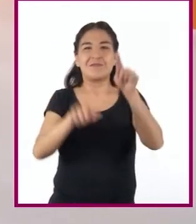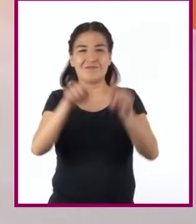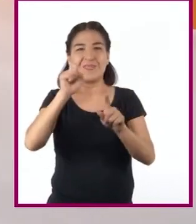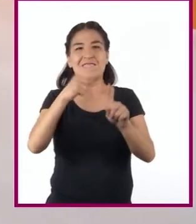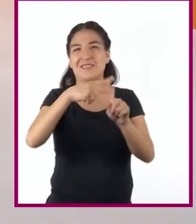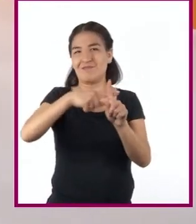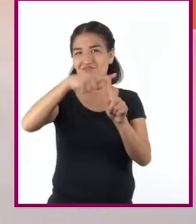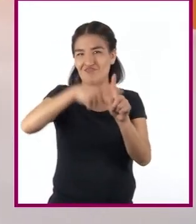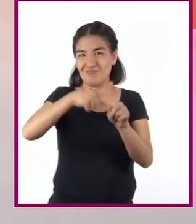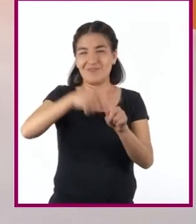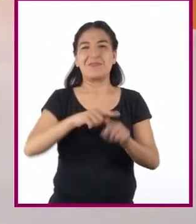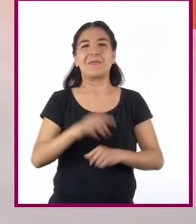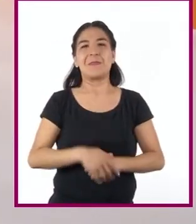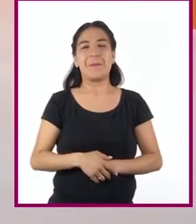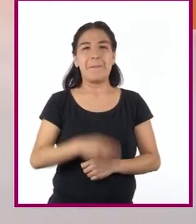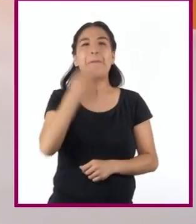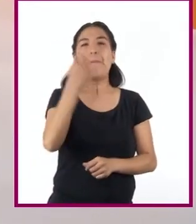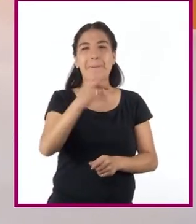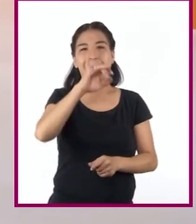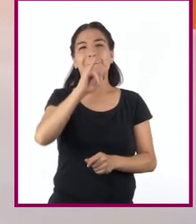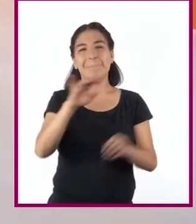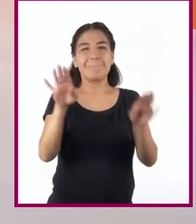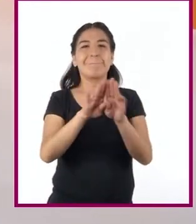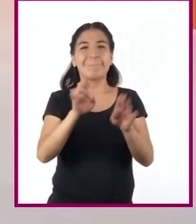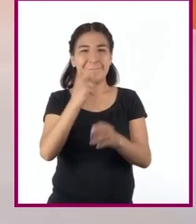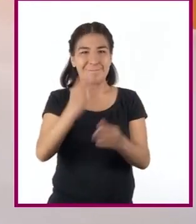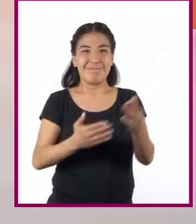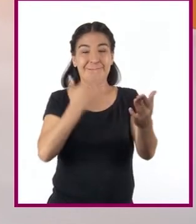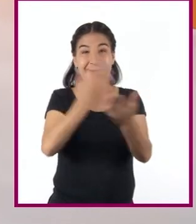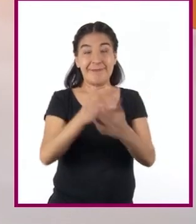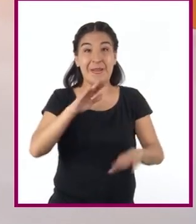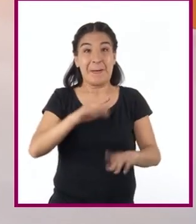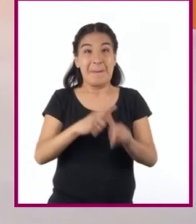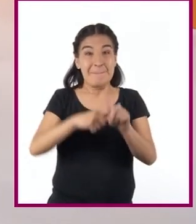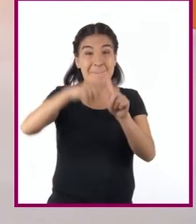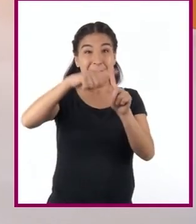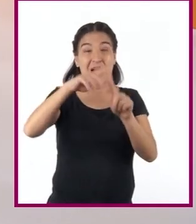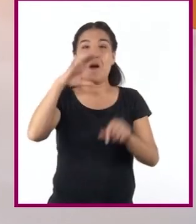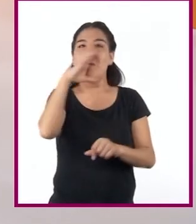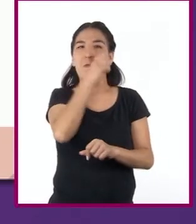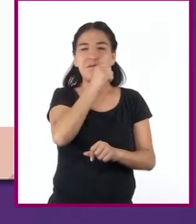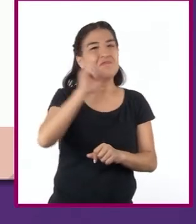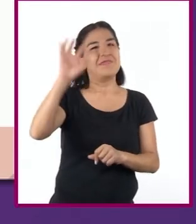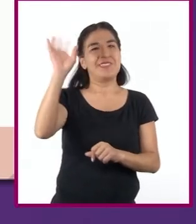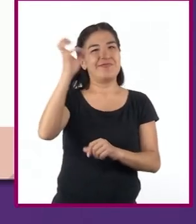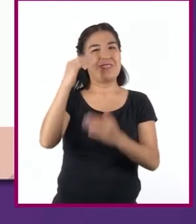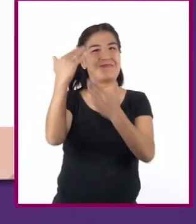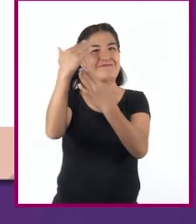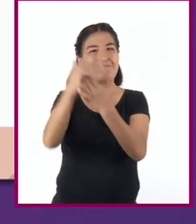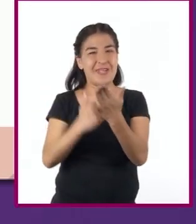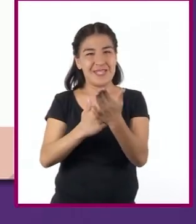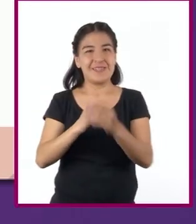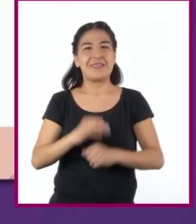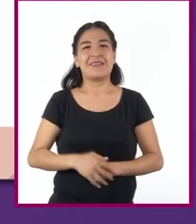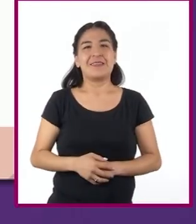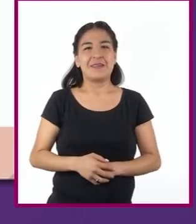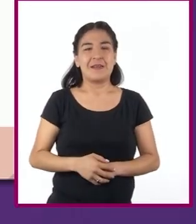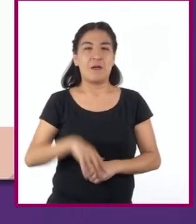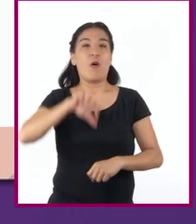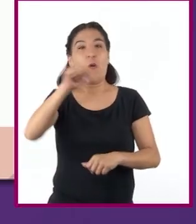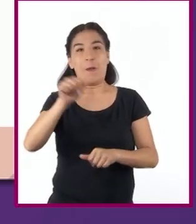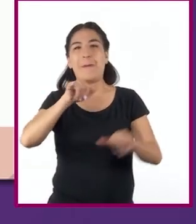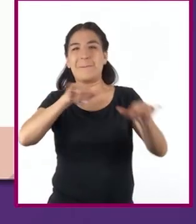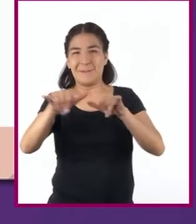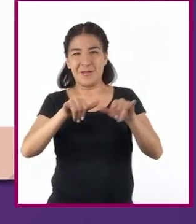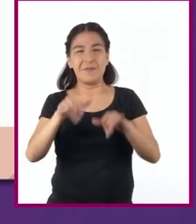correcto. Y aquí se puede llegar a la conclusión de que a mayor calor menos uso de focos. Por otro lado, el mapa nos